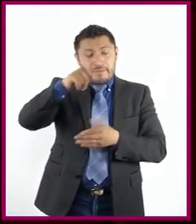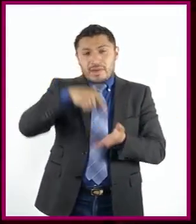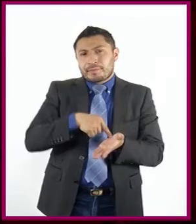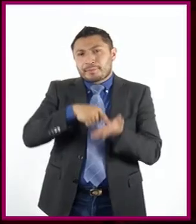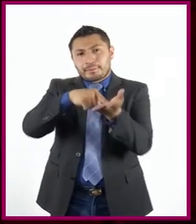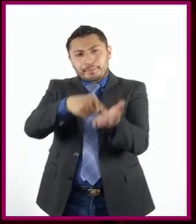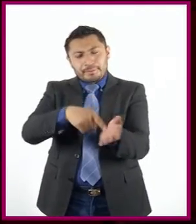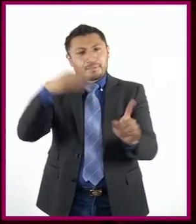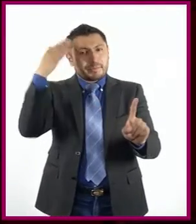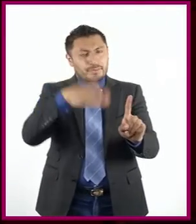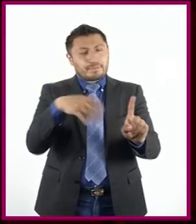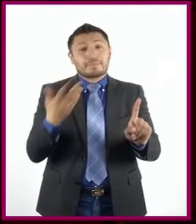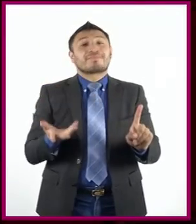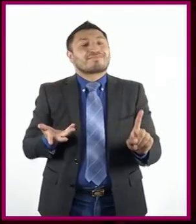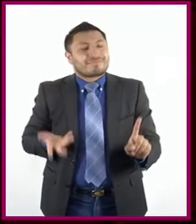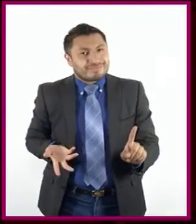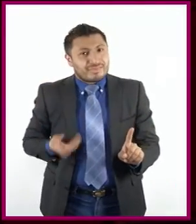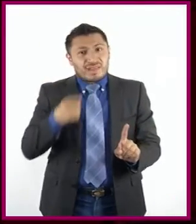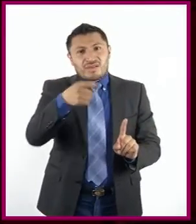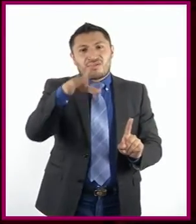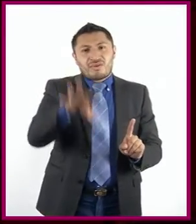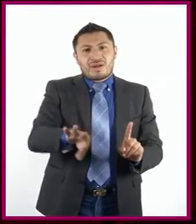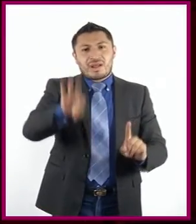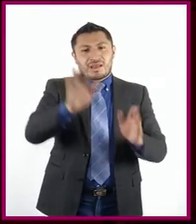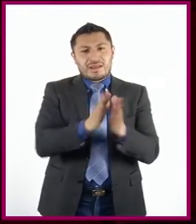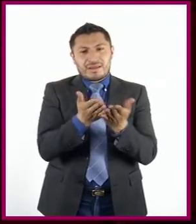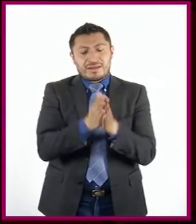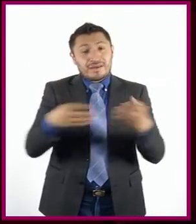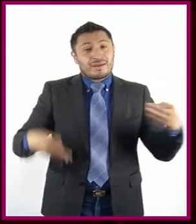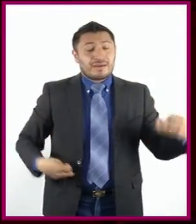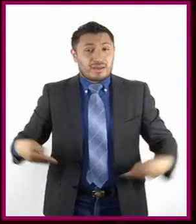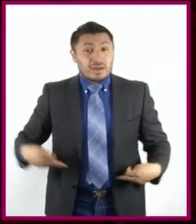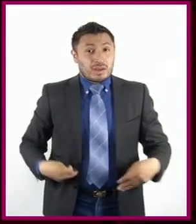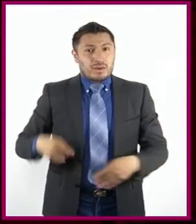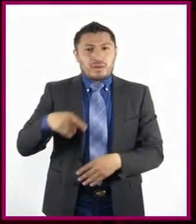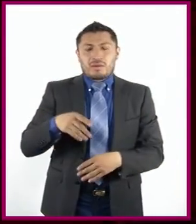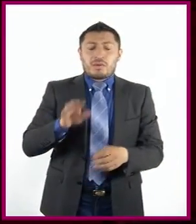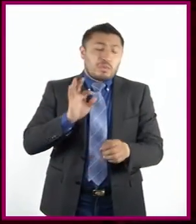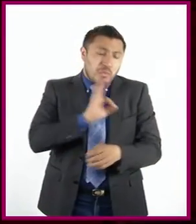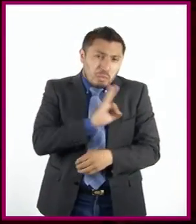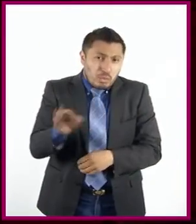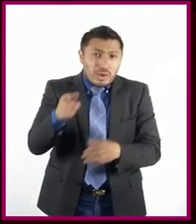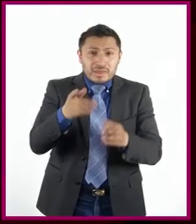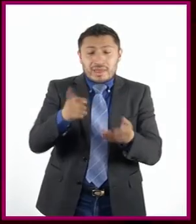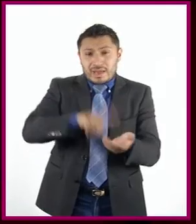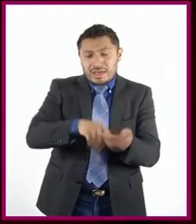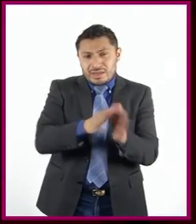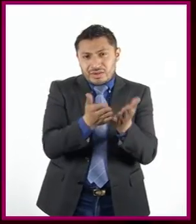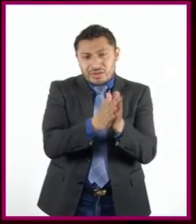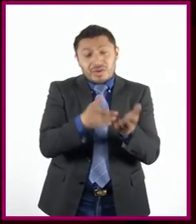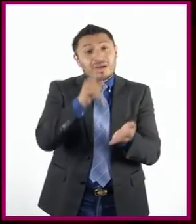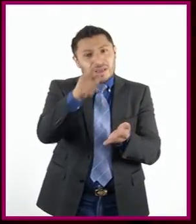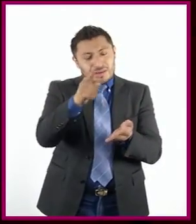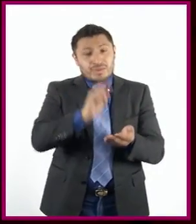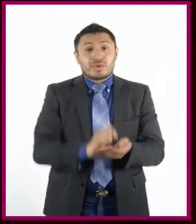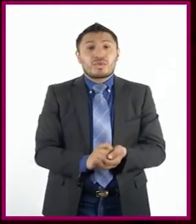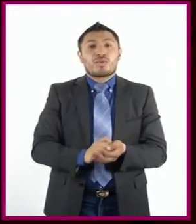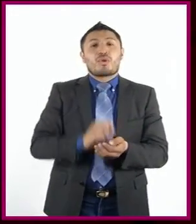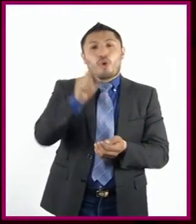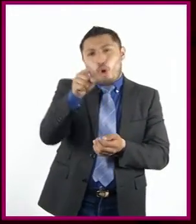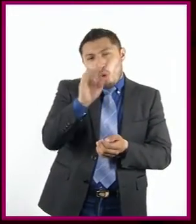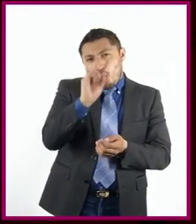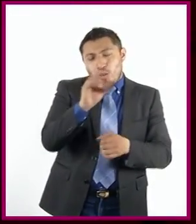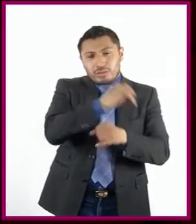el siguiente reto. Seleccionen una obra. Puede ser de las que te sugiere el libro de texto. Lean a una velocidad